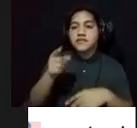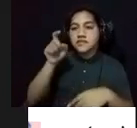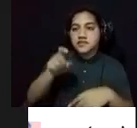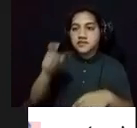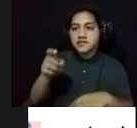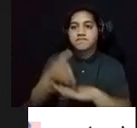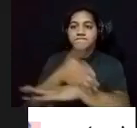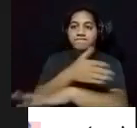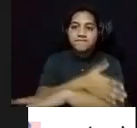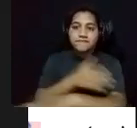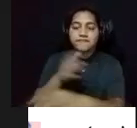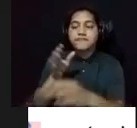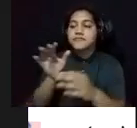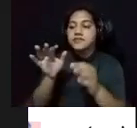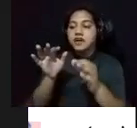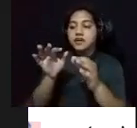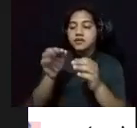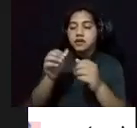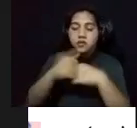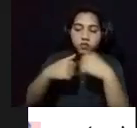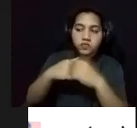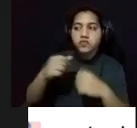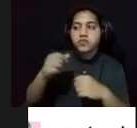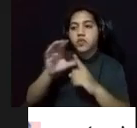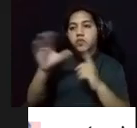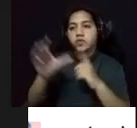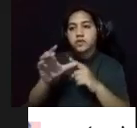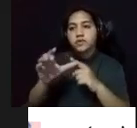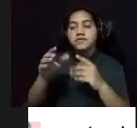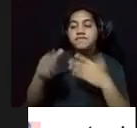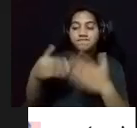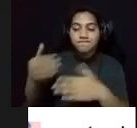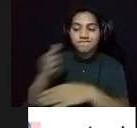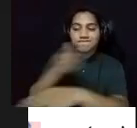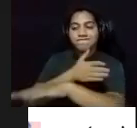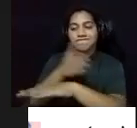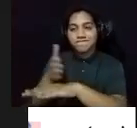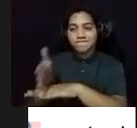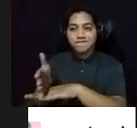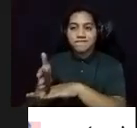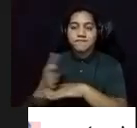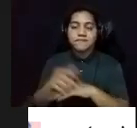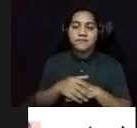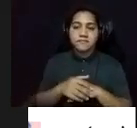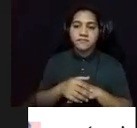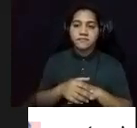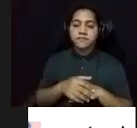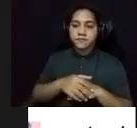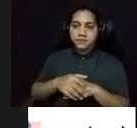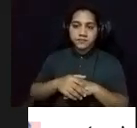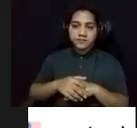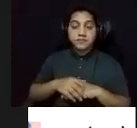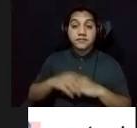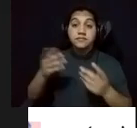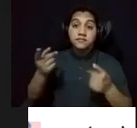baluartes culturales que poco a poco iban en decadencia. Así como ocurría